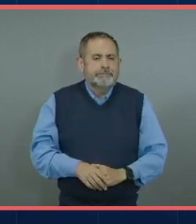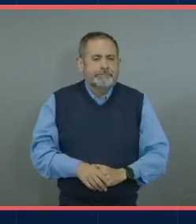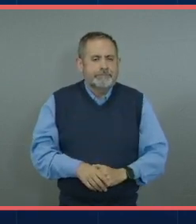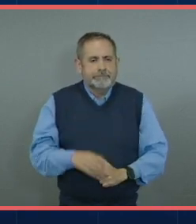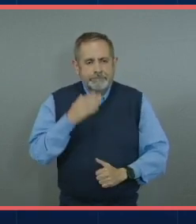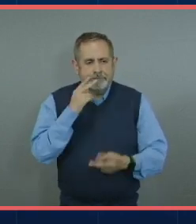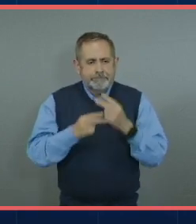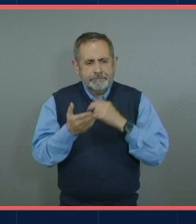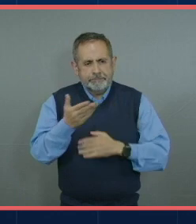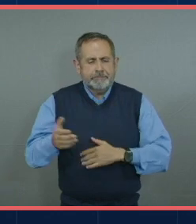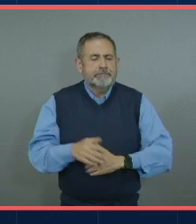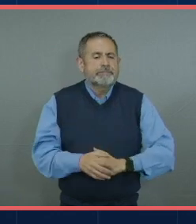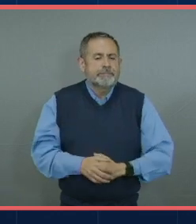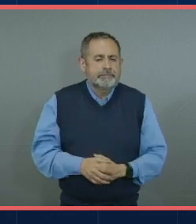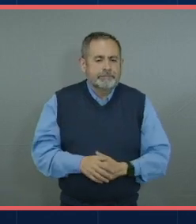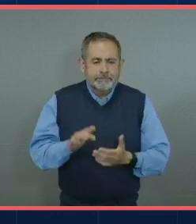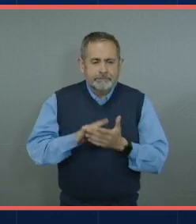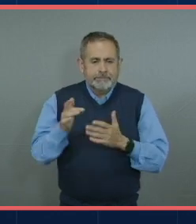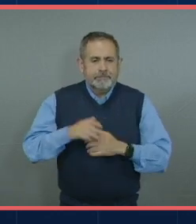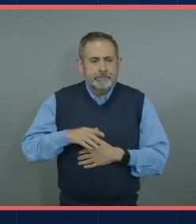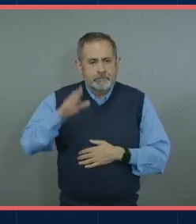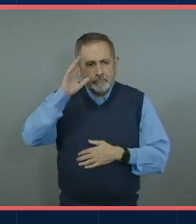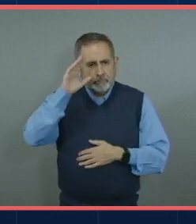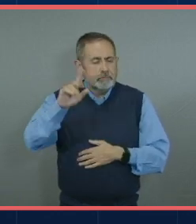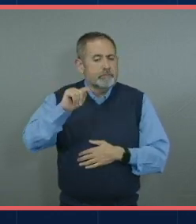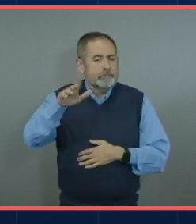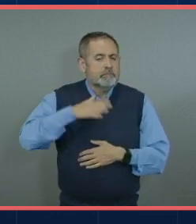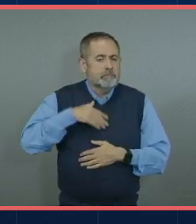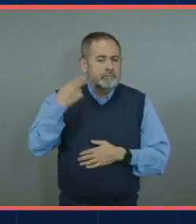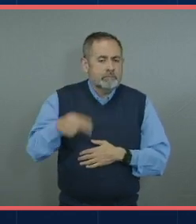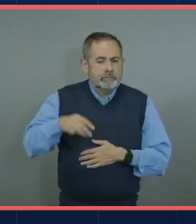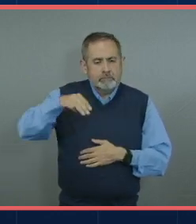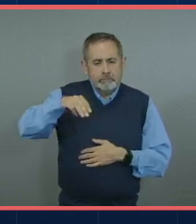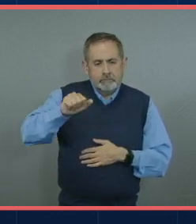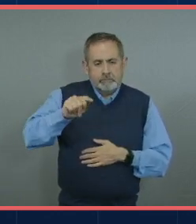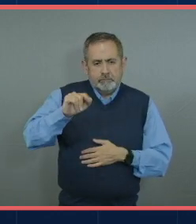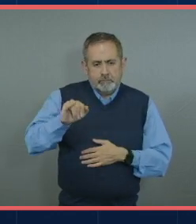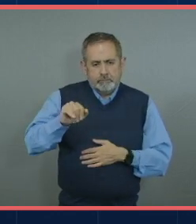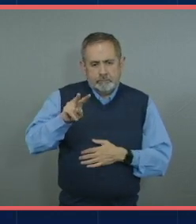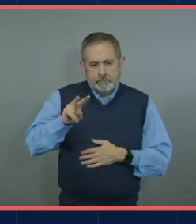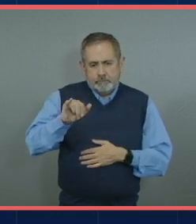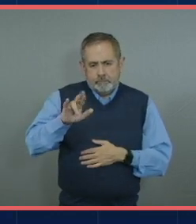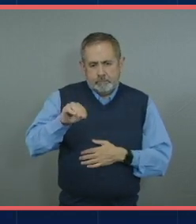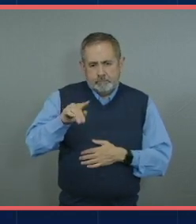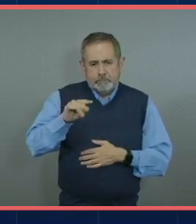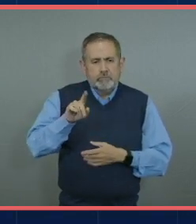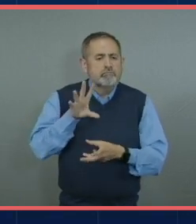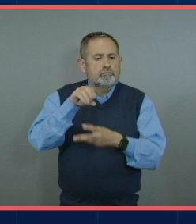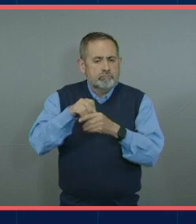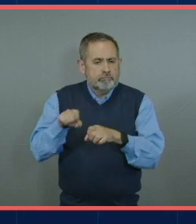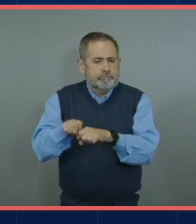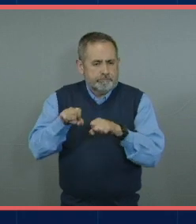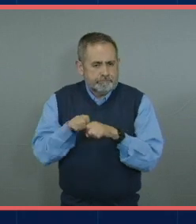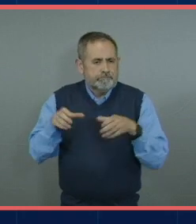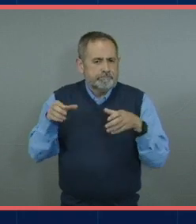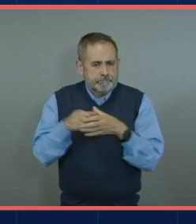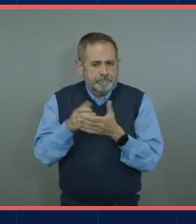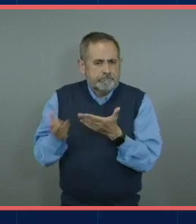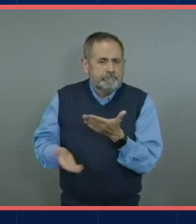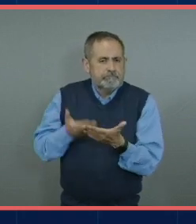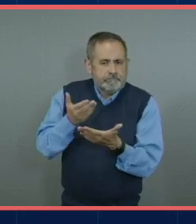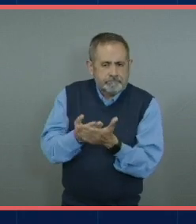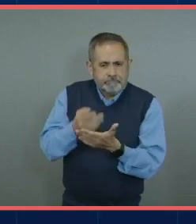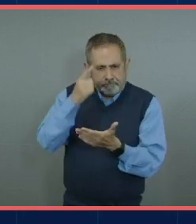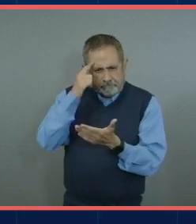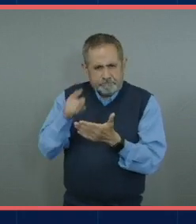Bienvenido, Jorge. Gracias. Hola, ¿qué tal? Mi nombre es Mati Viramontes, yo soy parte del equipo de Propuesta de Valor para